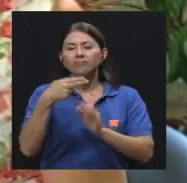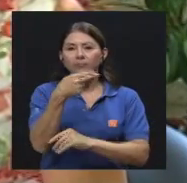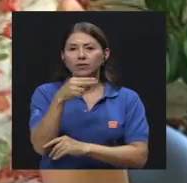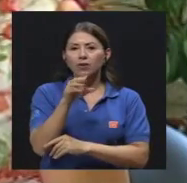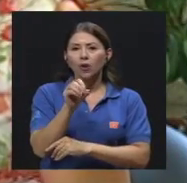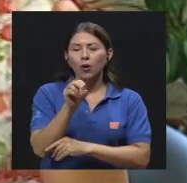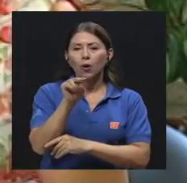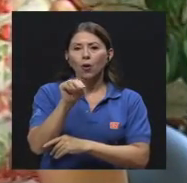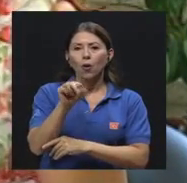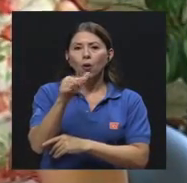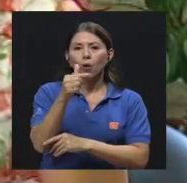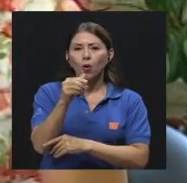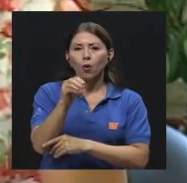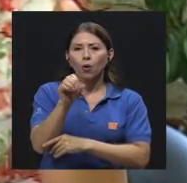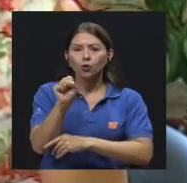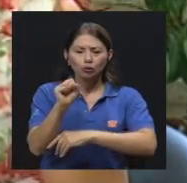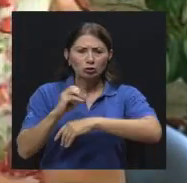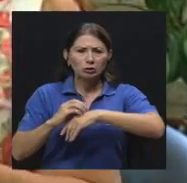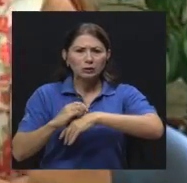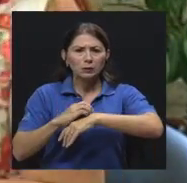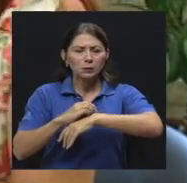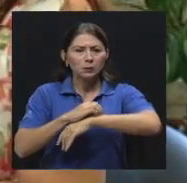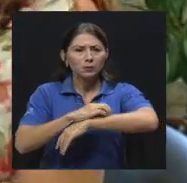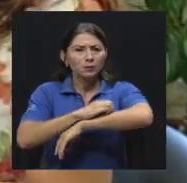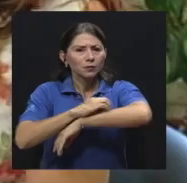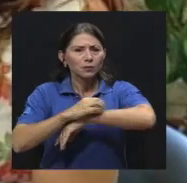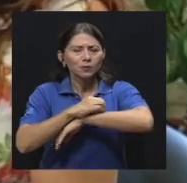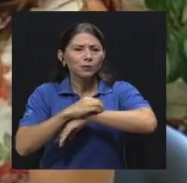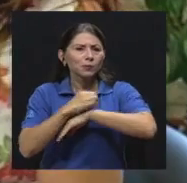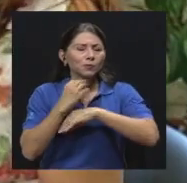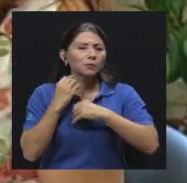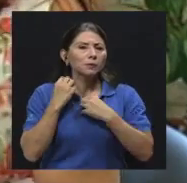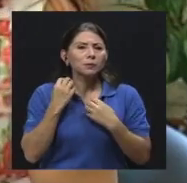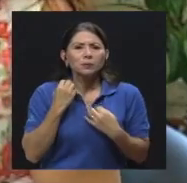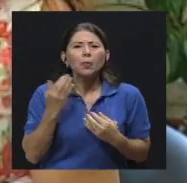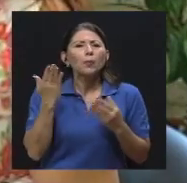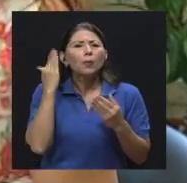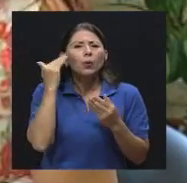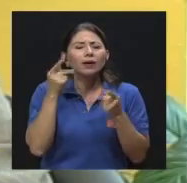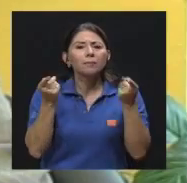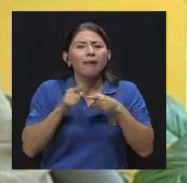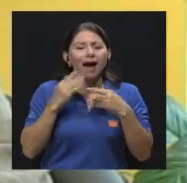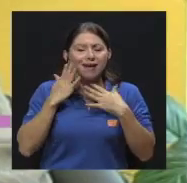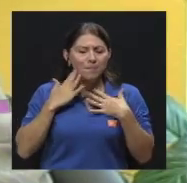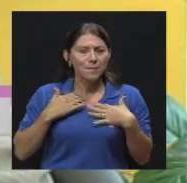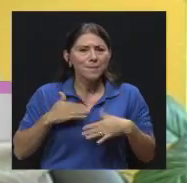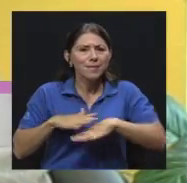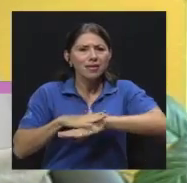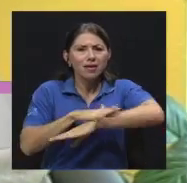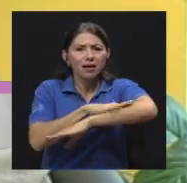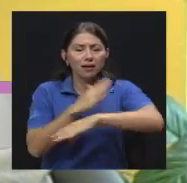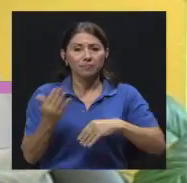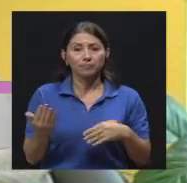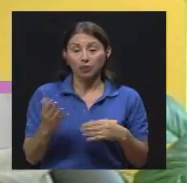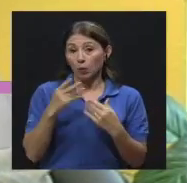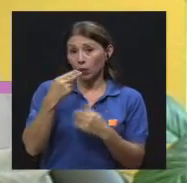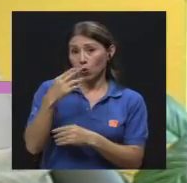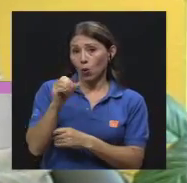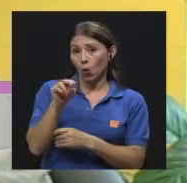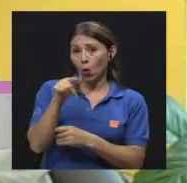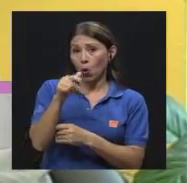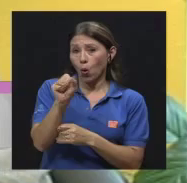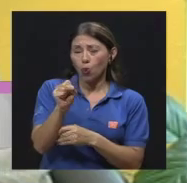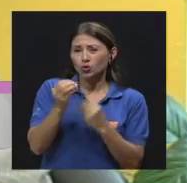Empecemos tal vez por ese tema y por qué se da con tanta frecuencia en la piel, ¿no Luis? Bueno, los hongos son